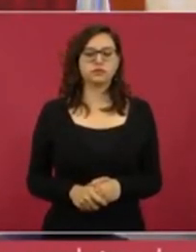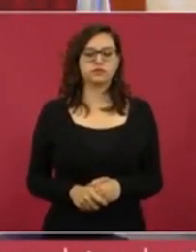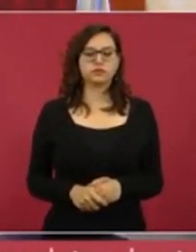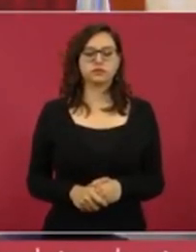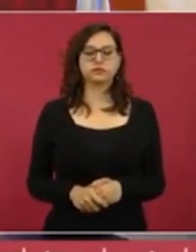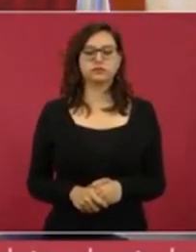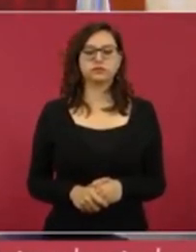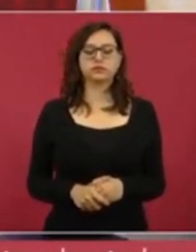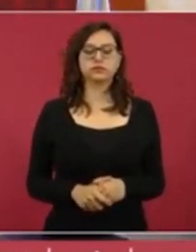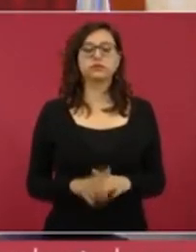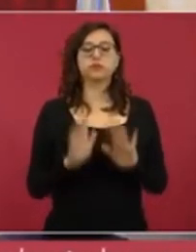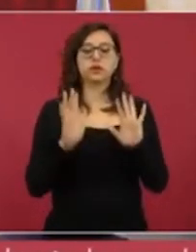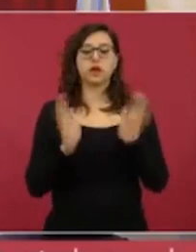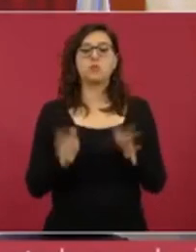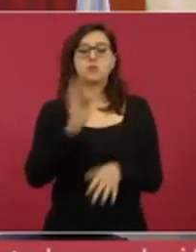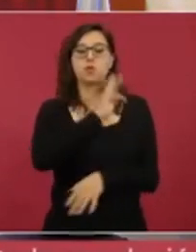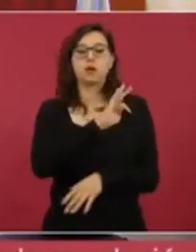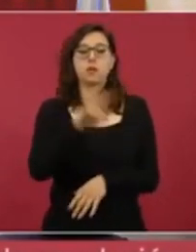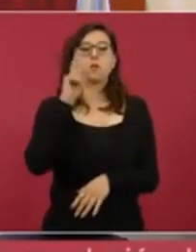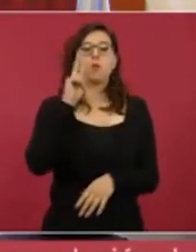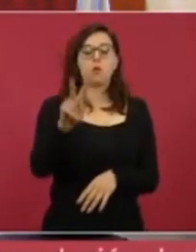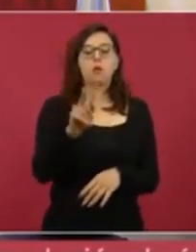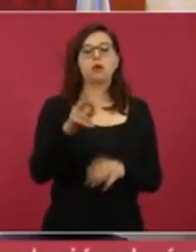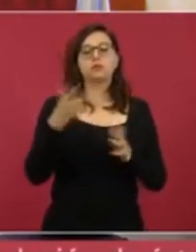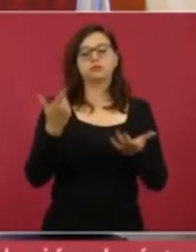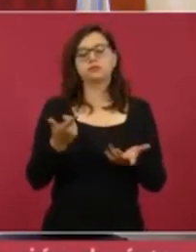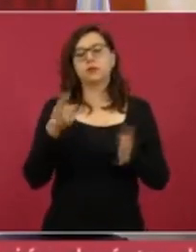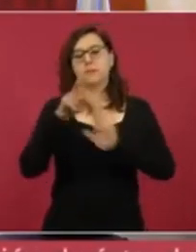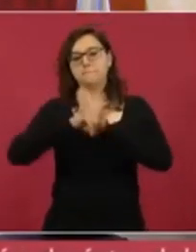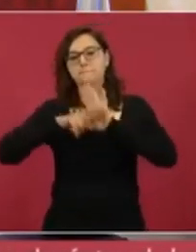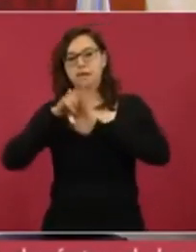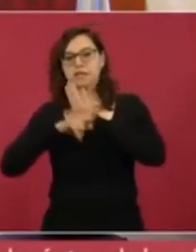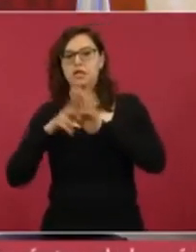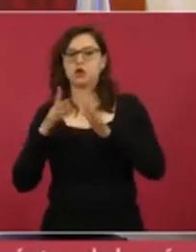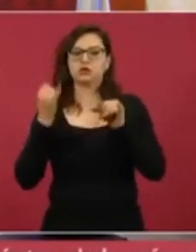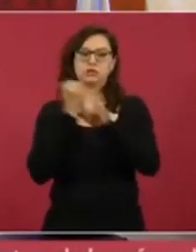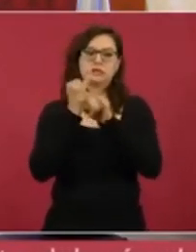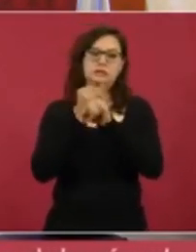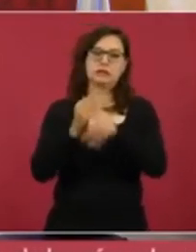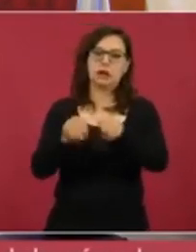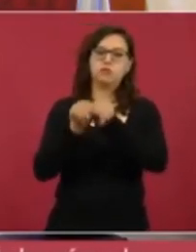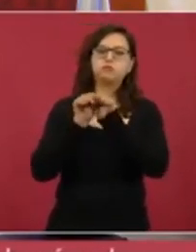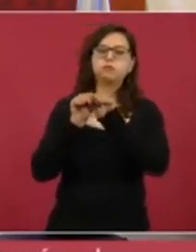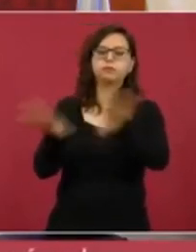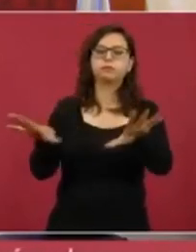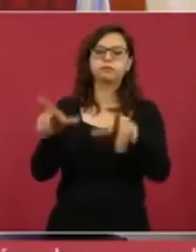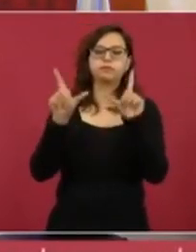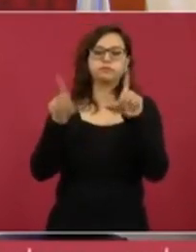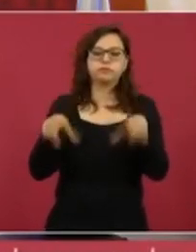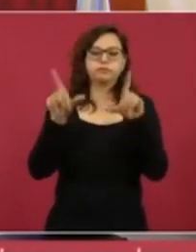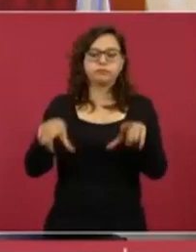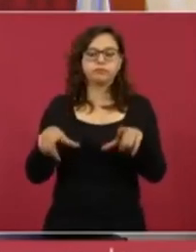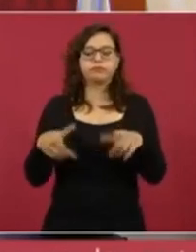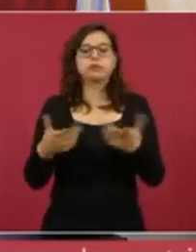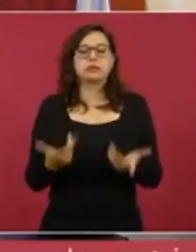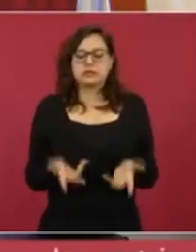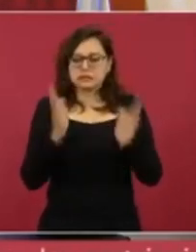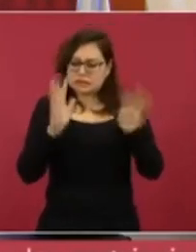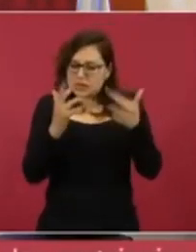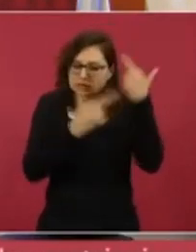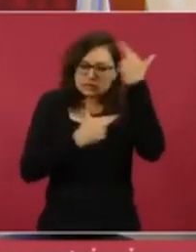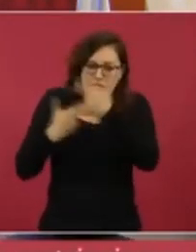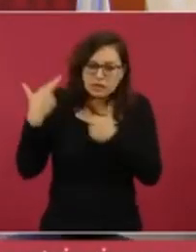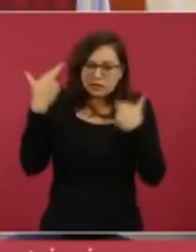Aquí se logra observar que son parte de los videos que se circularon en redes y que otros que hemos tenido acceso,